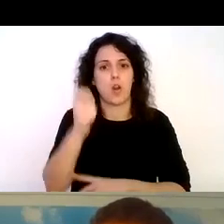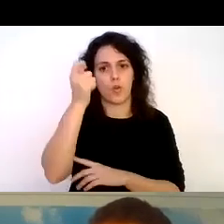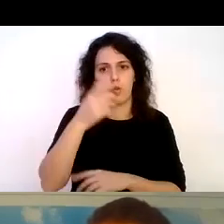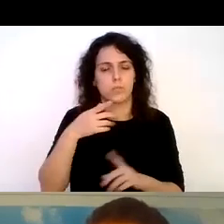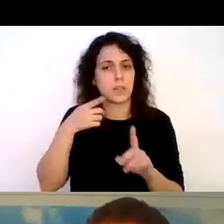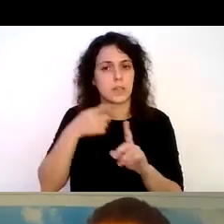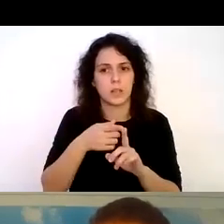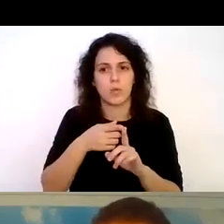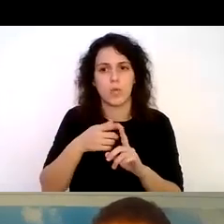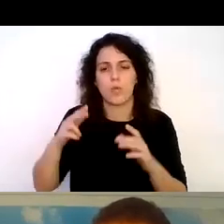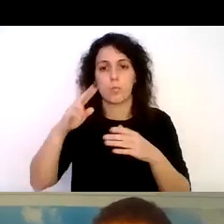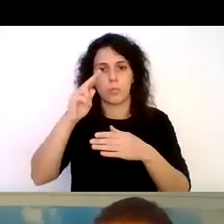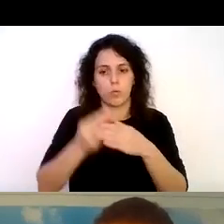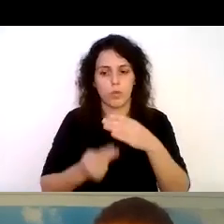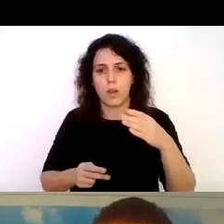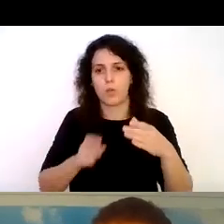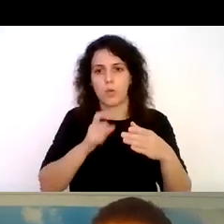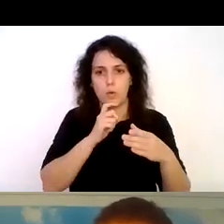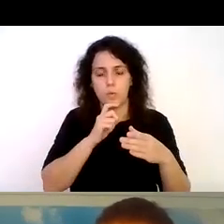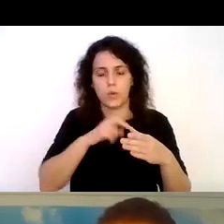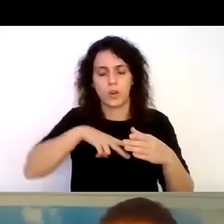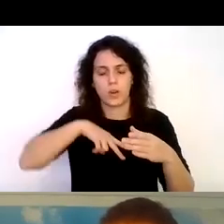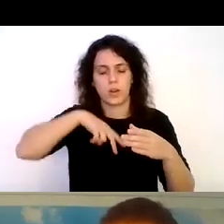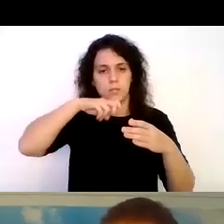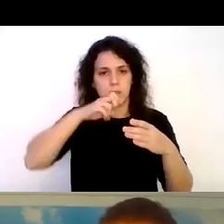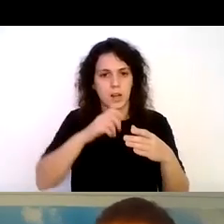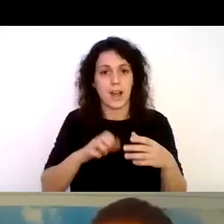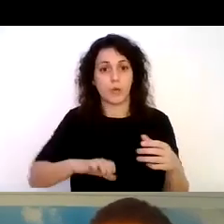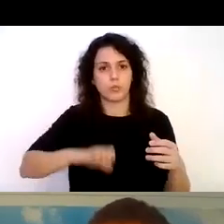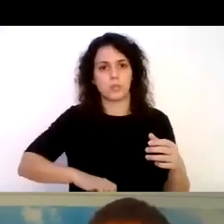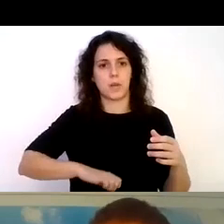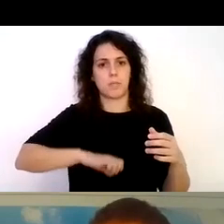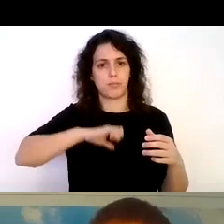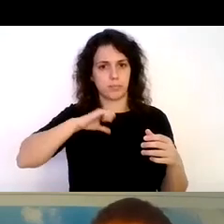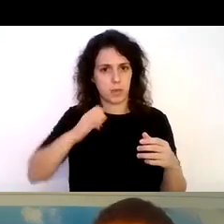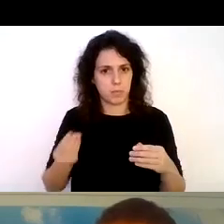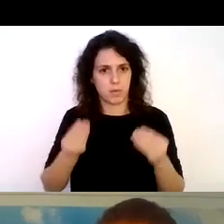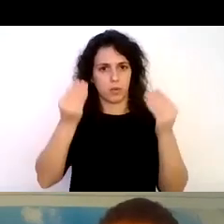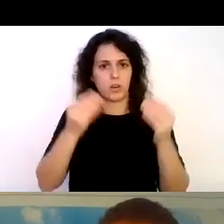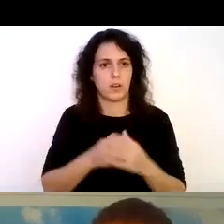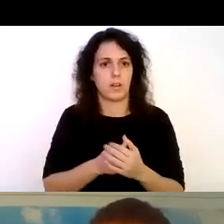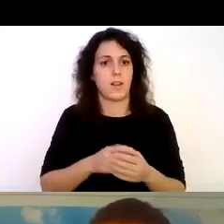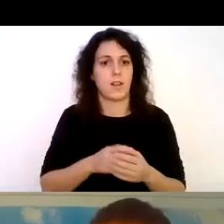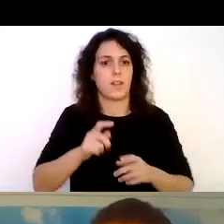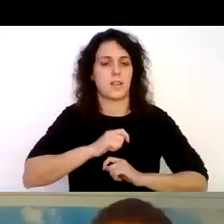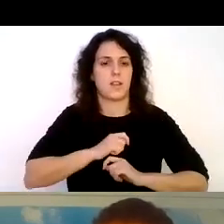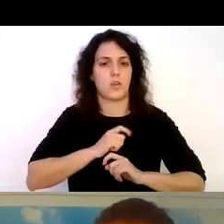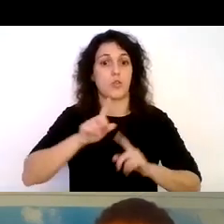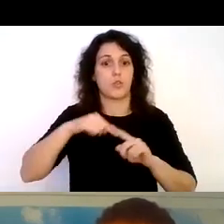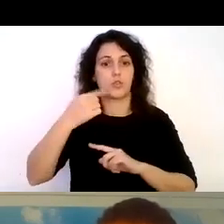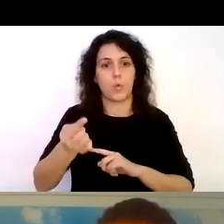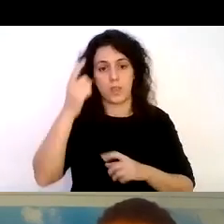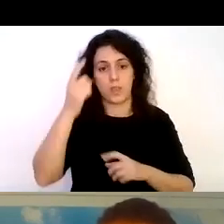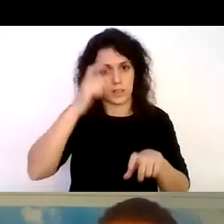es respirar aire debajo del agua mejora la autoestima genera consecuencias psicológicas muy